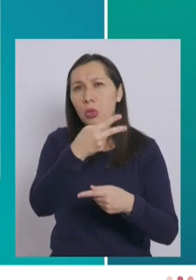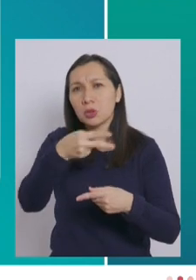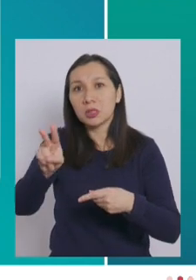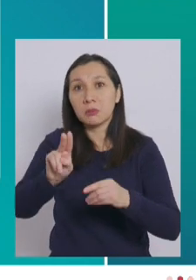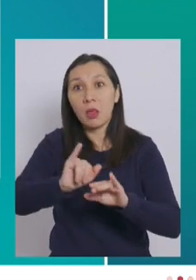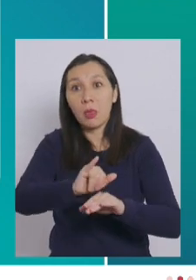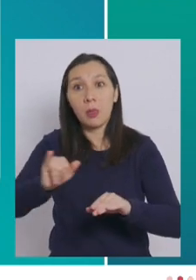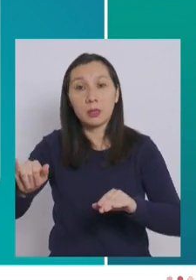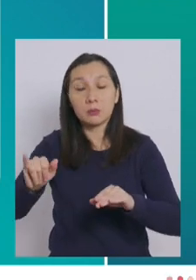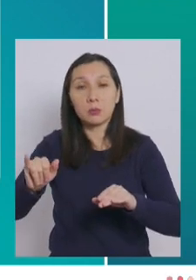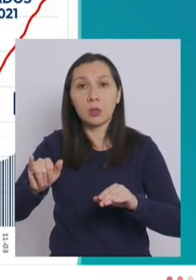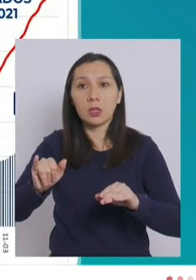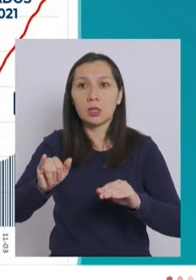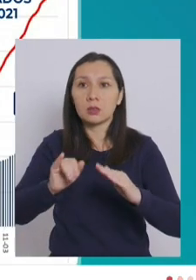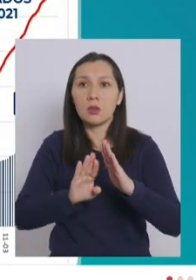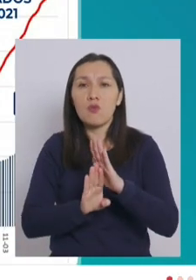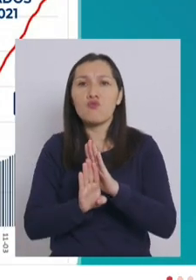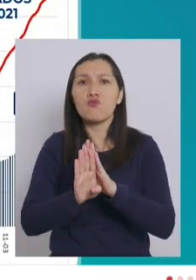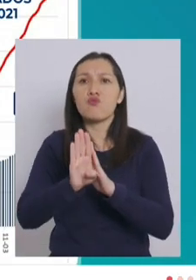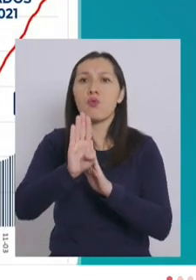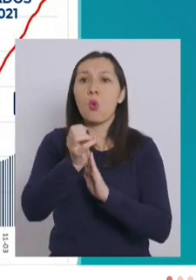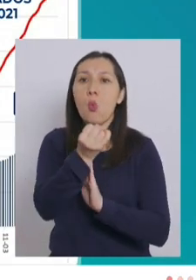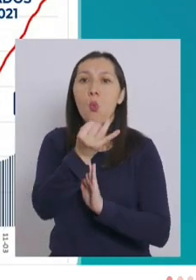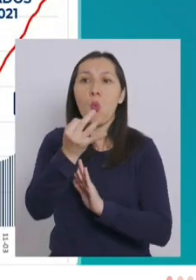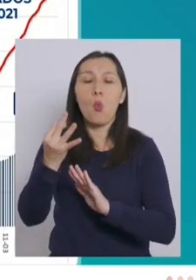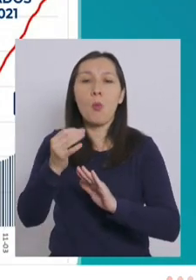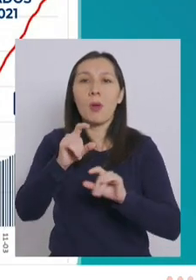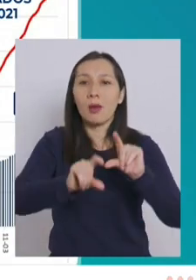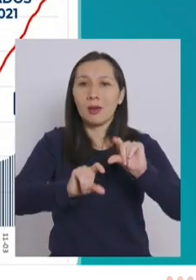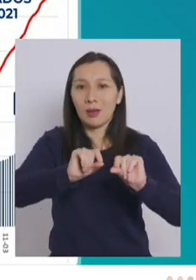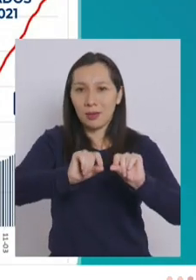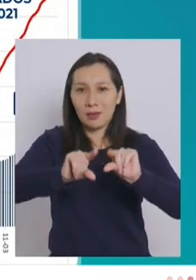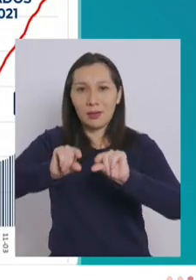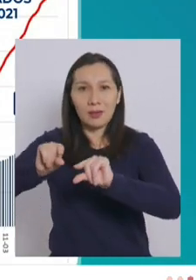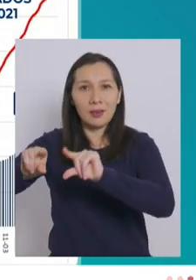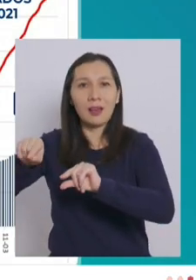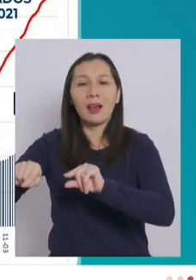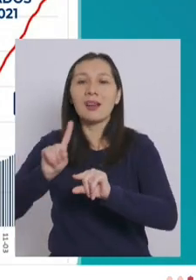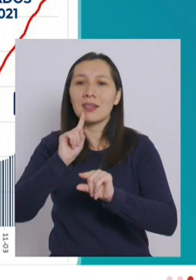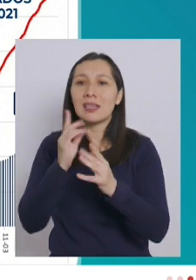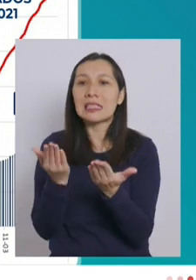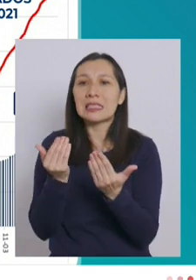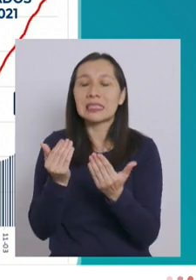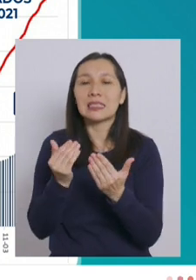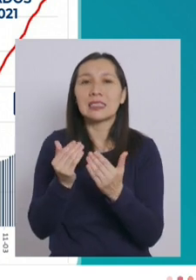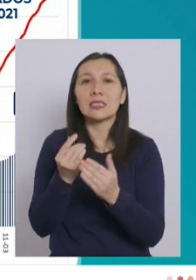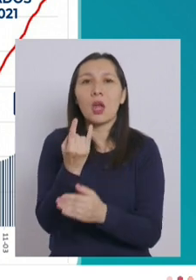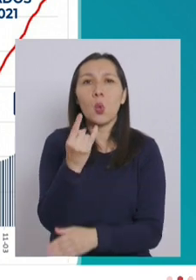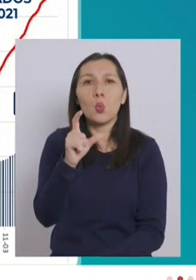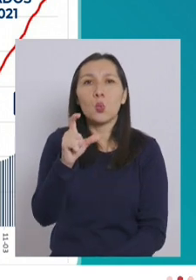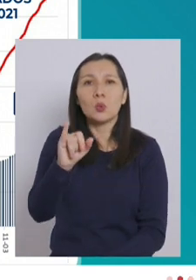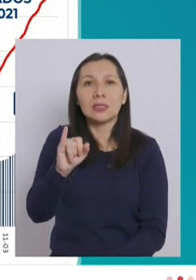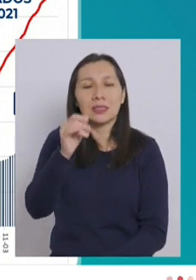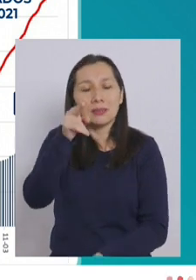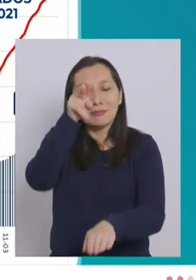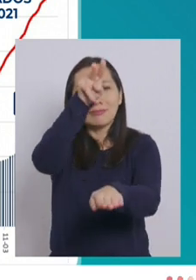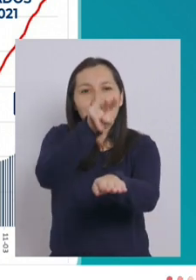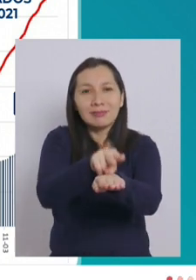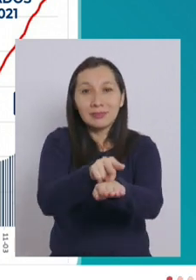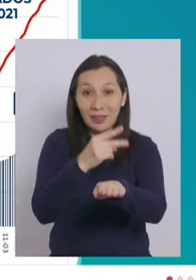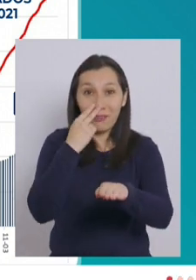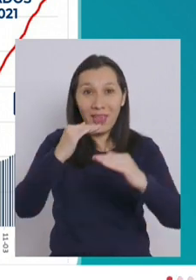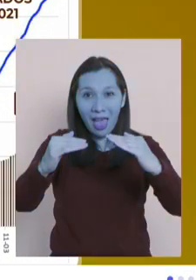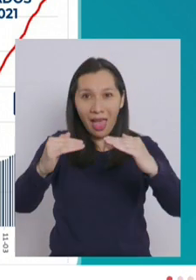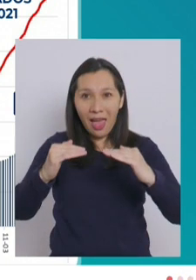después, un aumento del número de personas que requerían camas de cuidados intensivos, que es lo que se